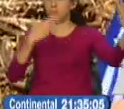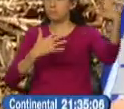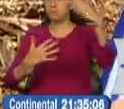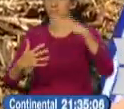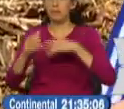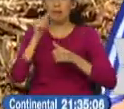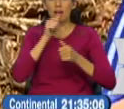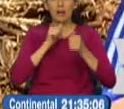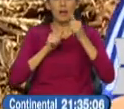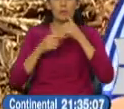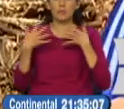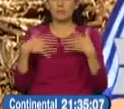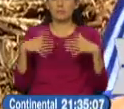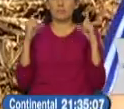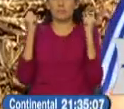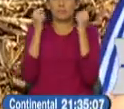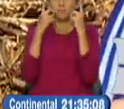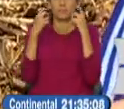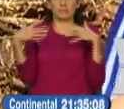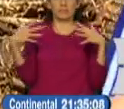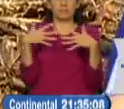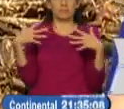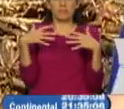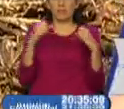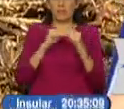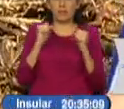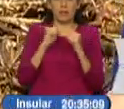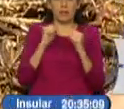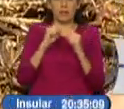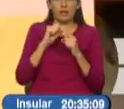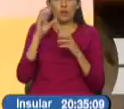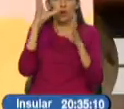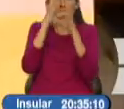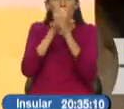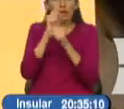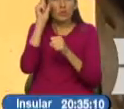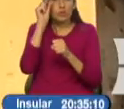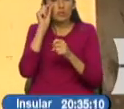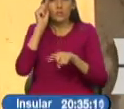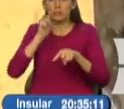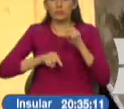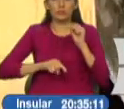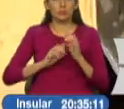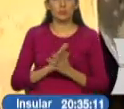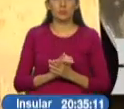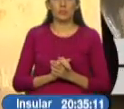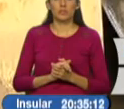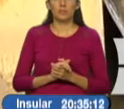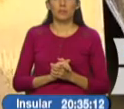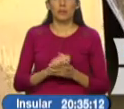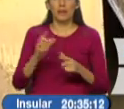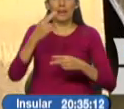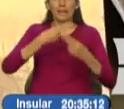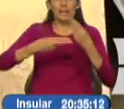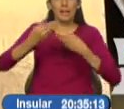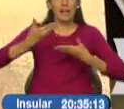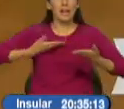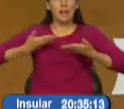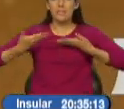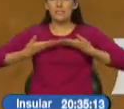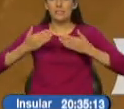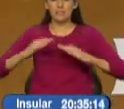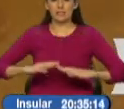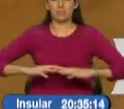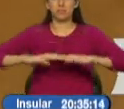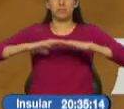agua, entonces fue algo duro para nosotros, de miedo, en noche no hemos dormido. Aquí, el sector más afectado es el comercial. El agua